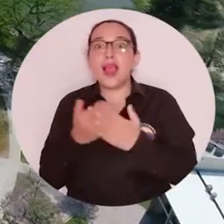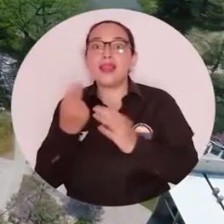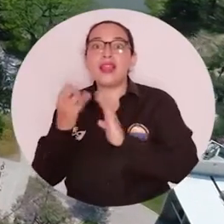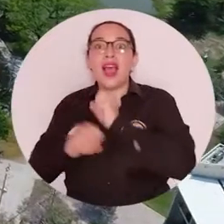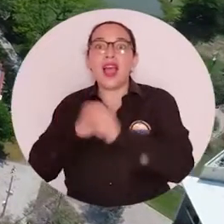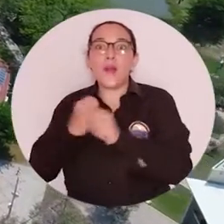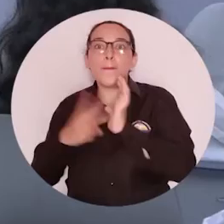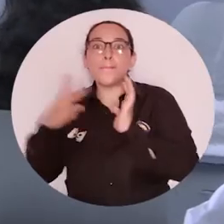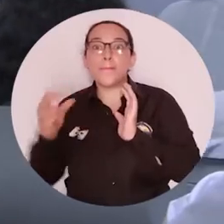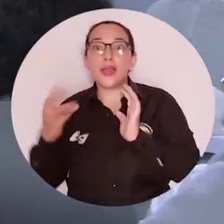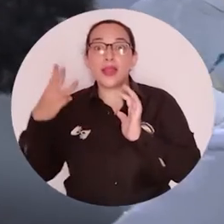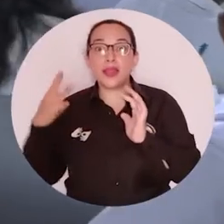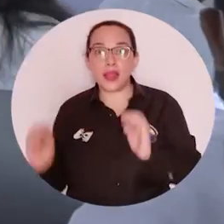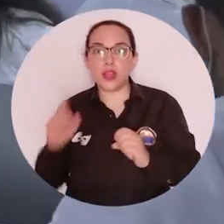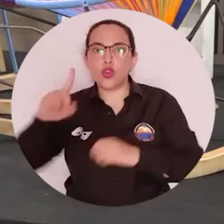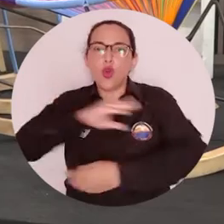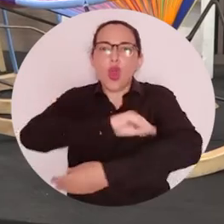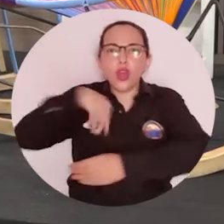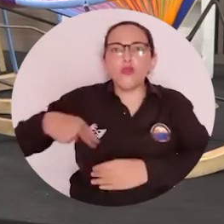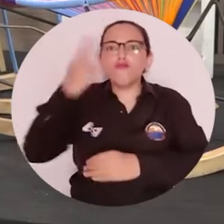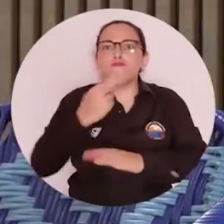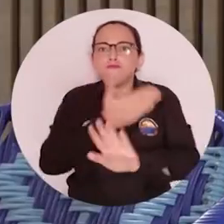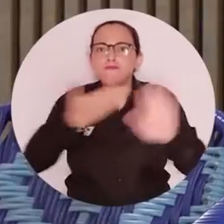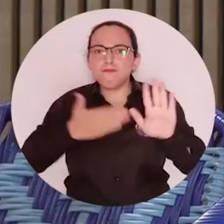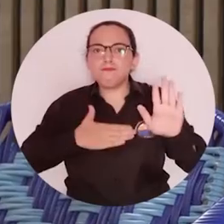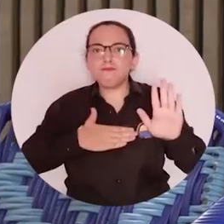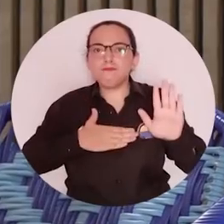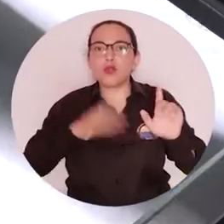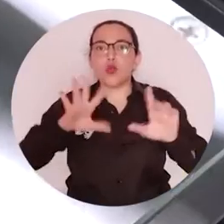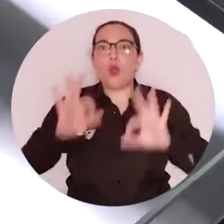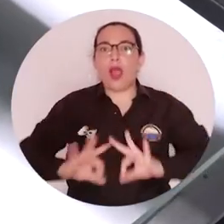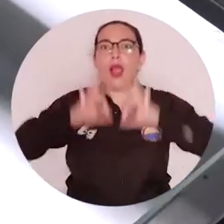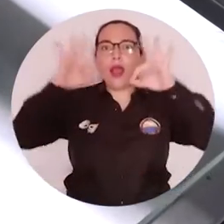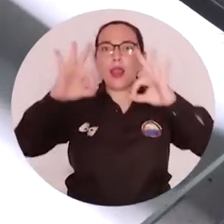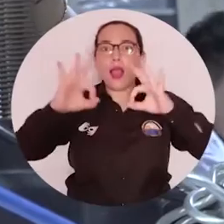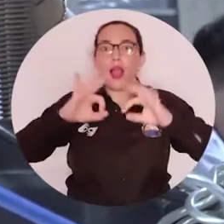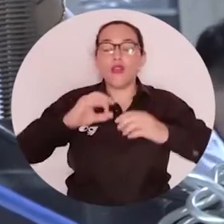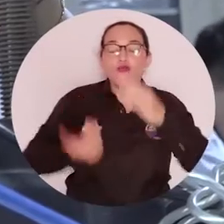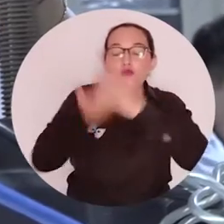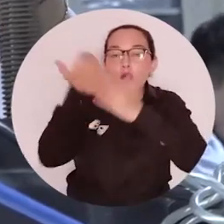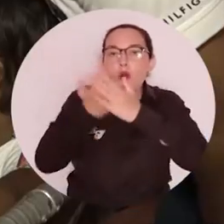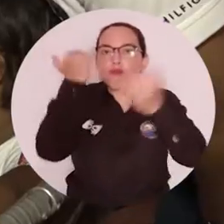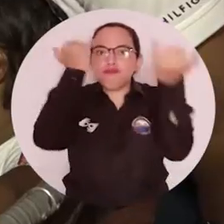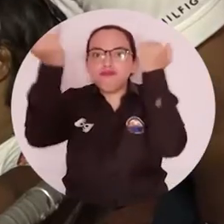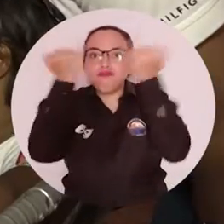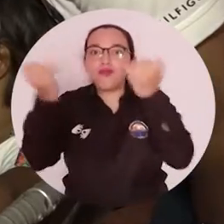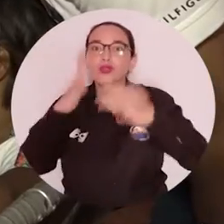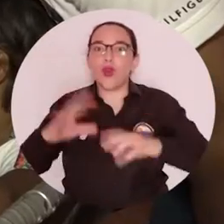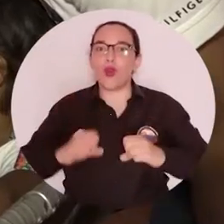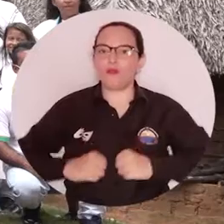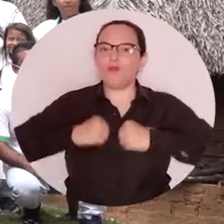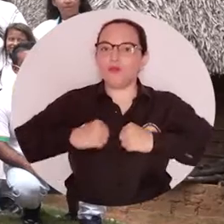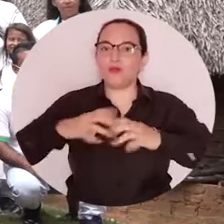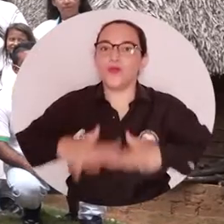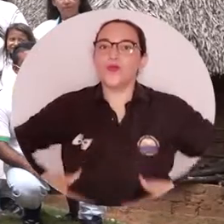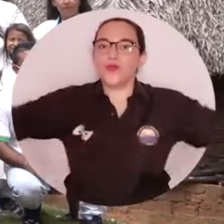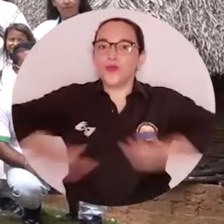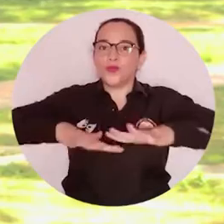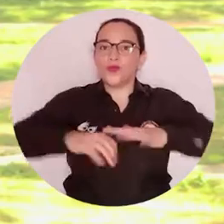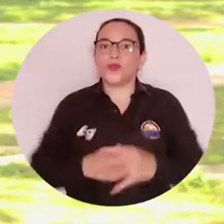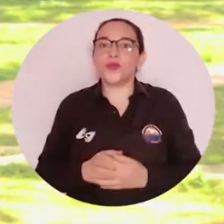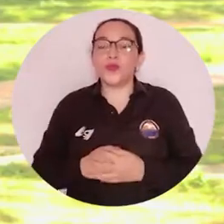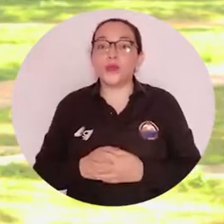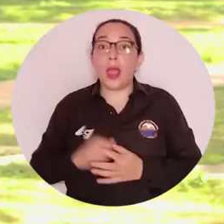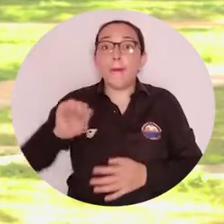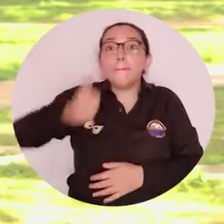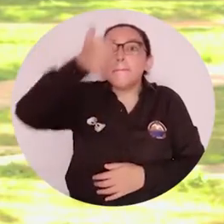los resultados de una gestión comprometida con la calidad, la inclusión, la innovación, la sostenibilidad y el territorio.